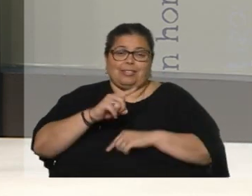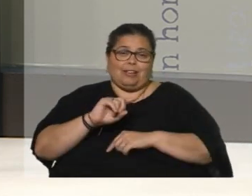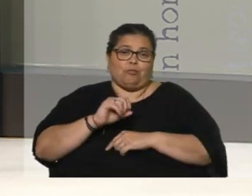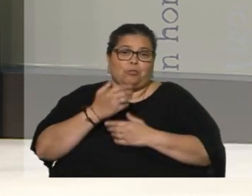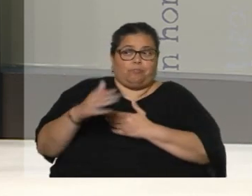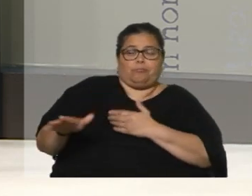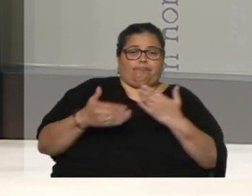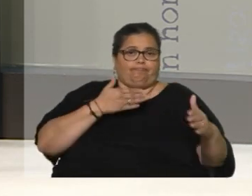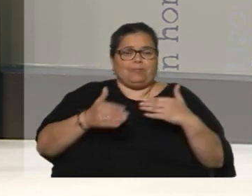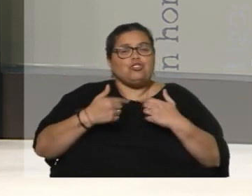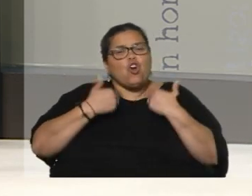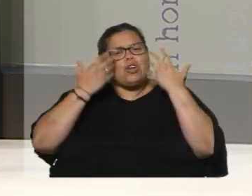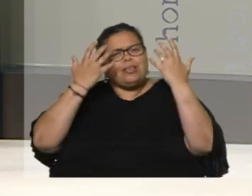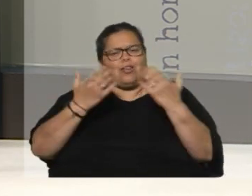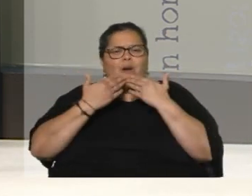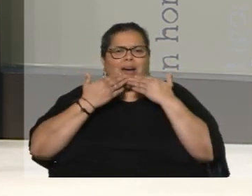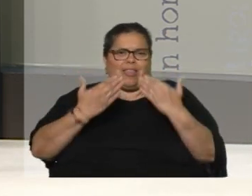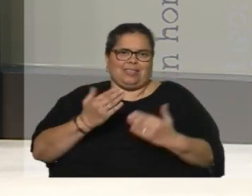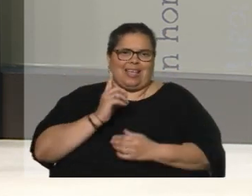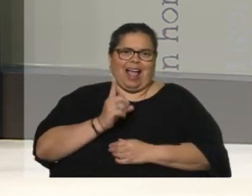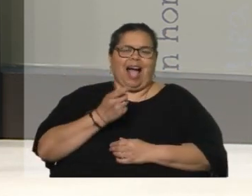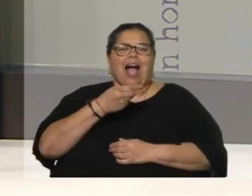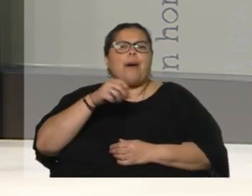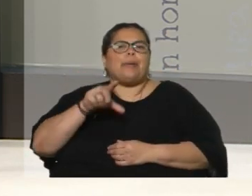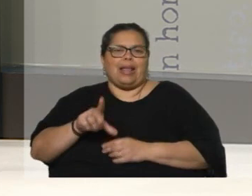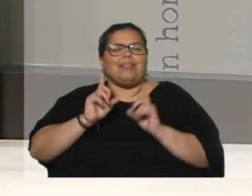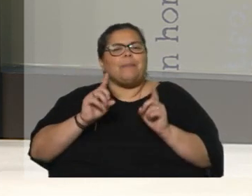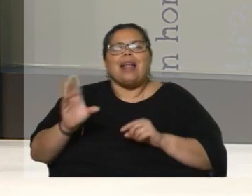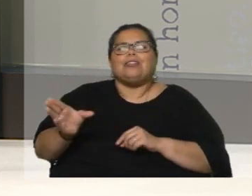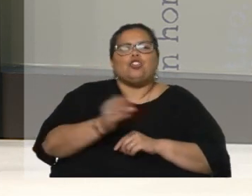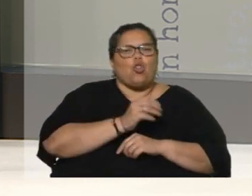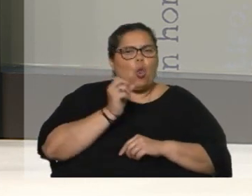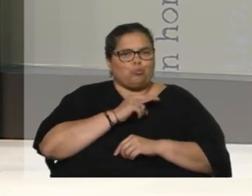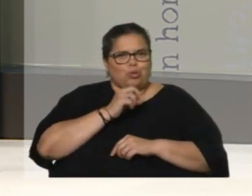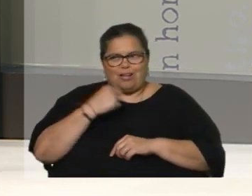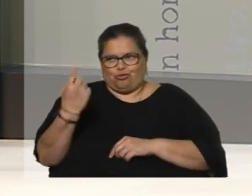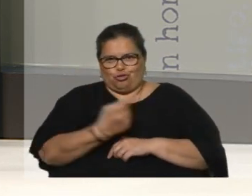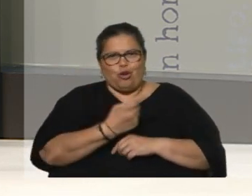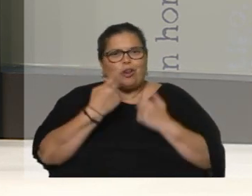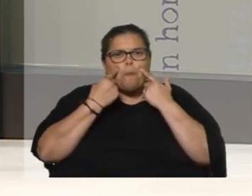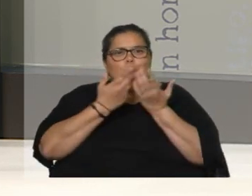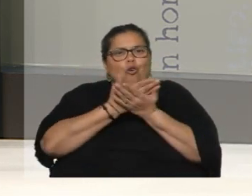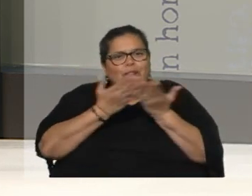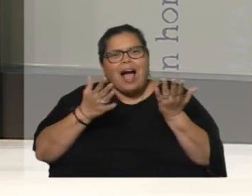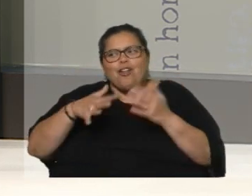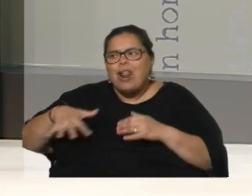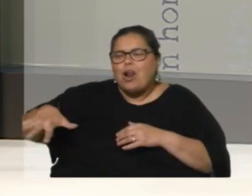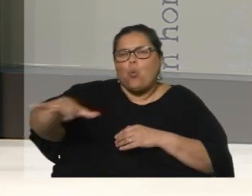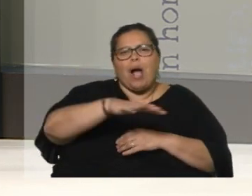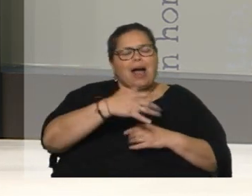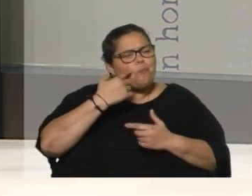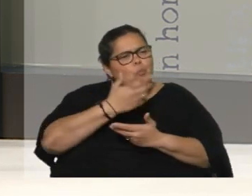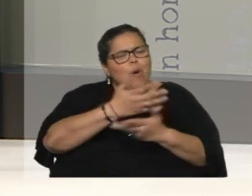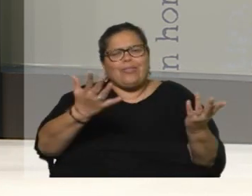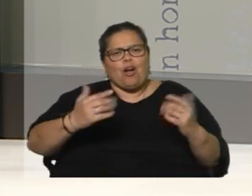obviamente agradecerle a Gabriel y a todos los gurises que nos abrieron las puertas, que nos mostraban el lugar con tanto orgullo, con